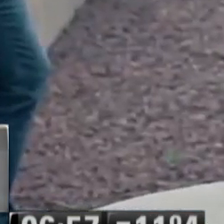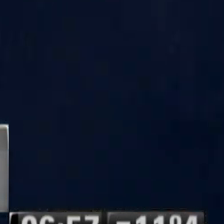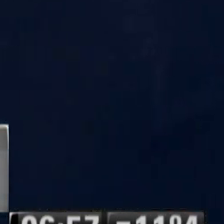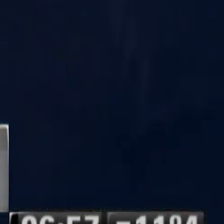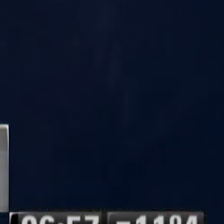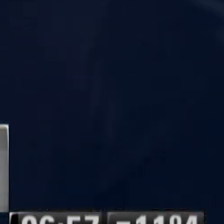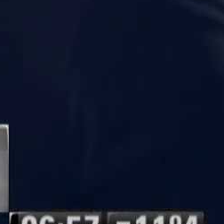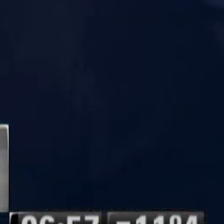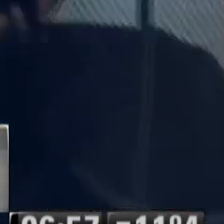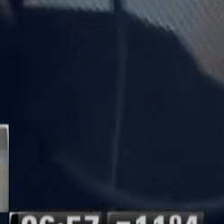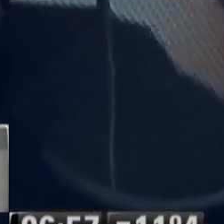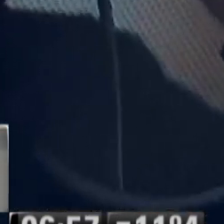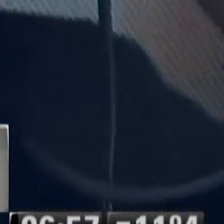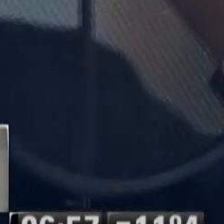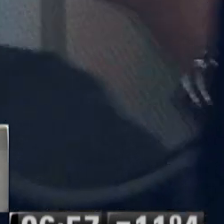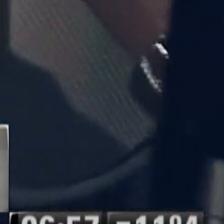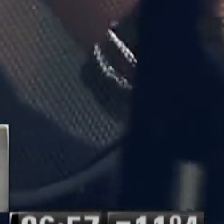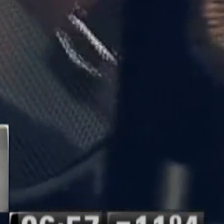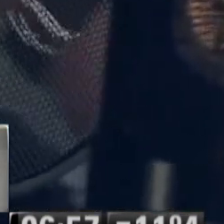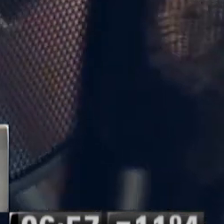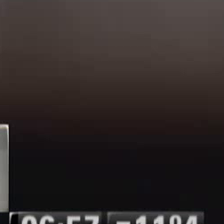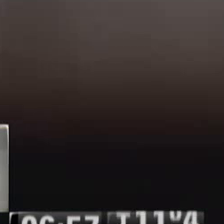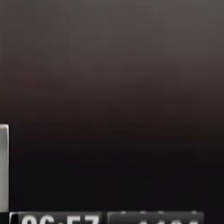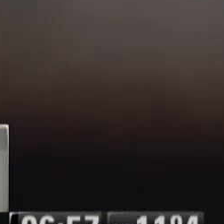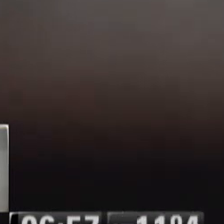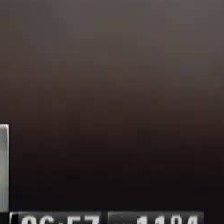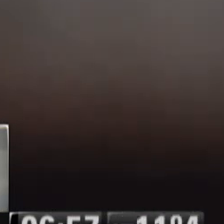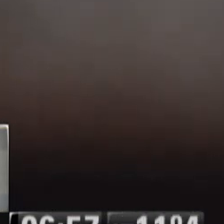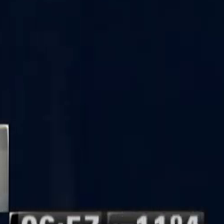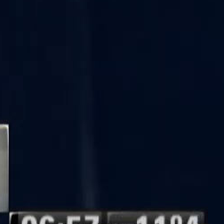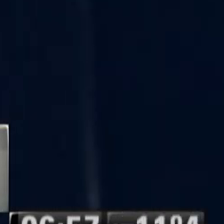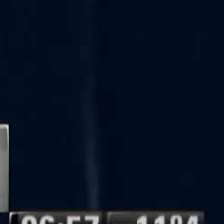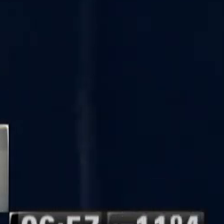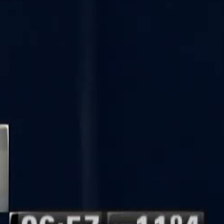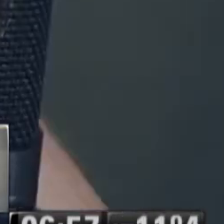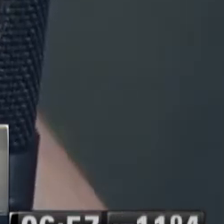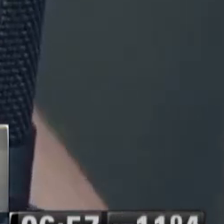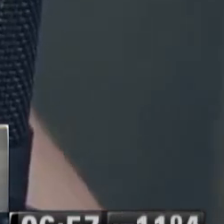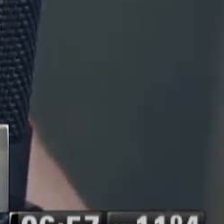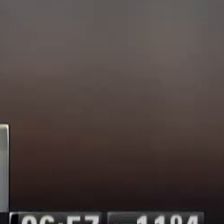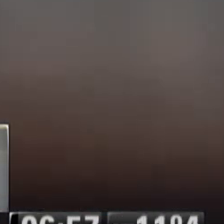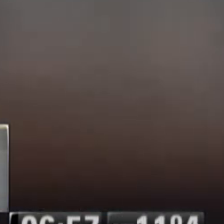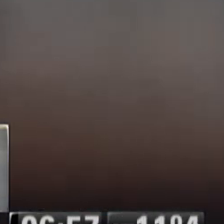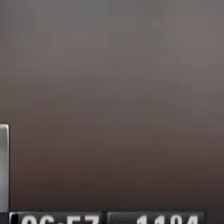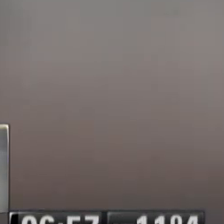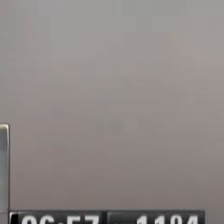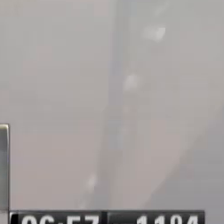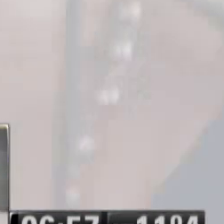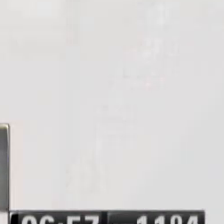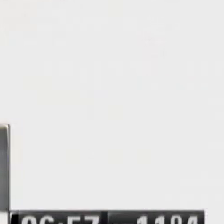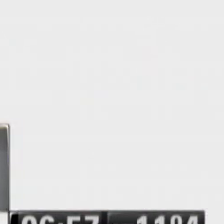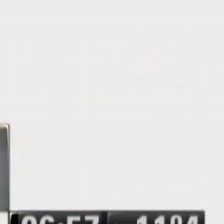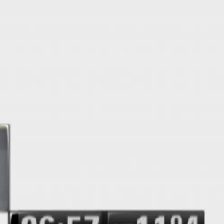El llanto que ahora ves en el espejo es el reflejo de lo que yo fui.